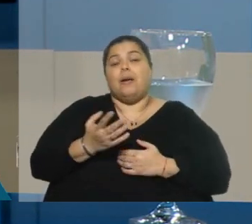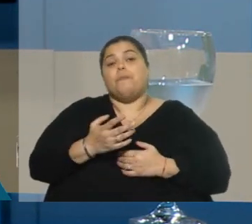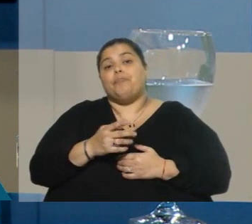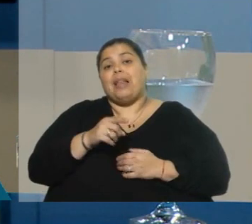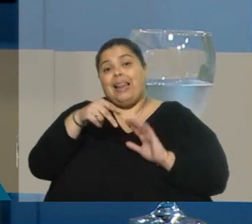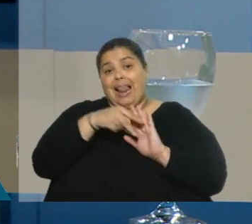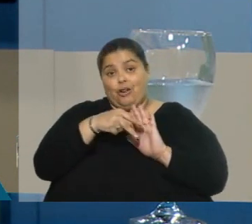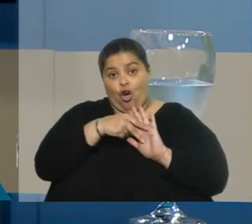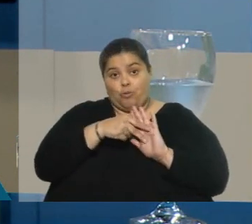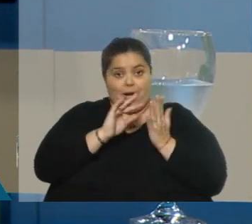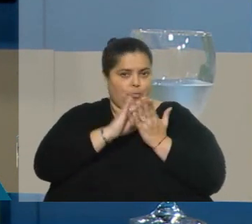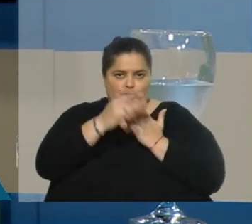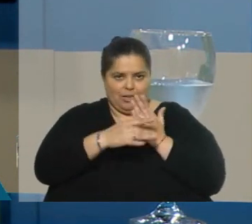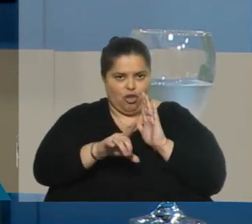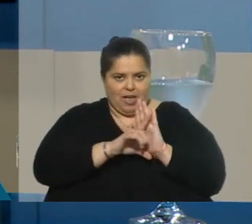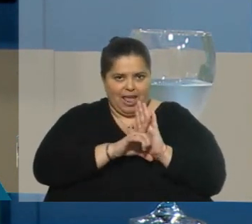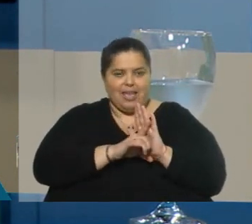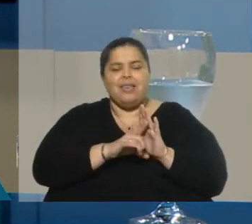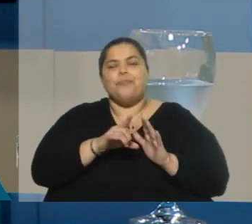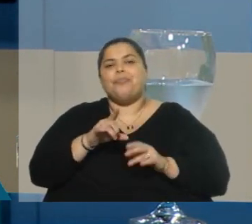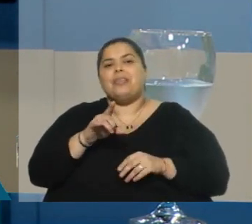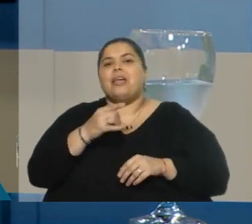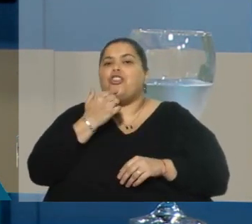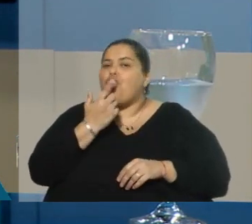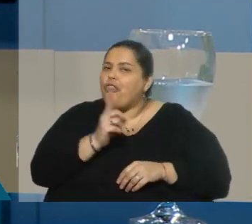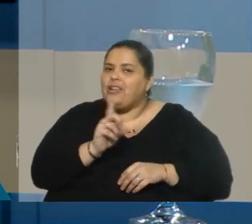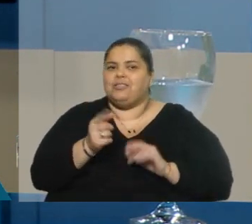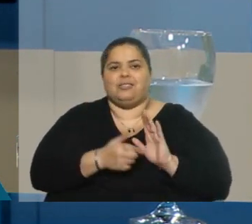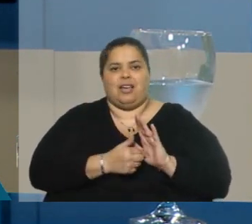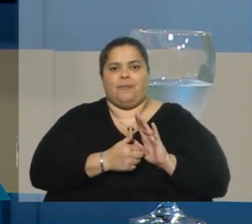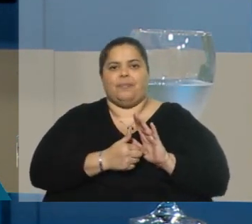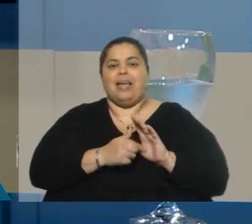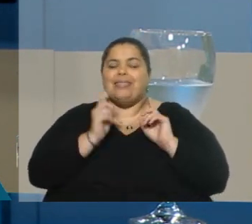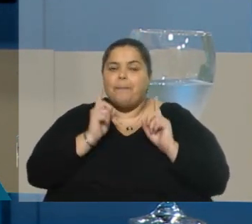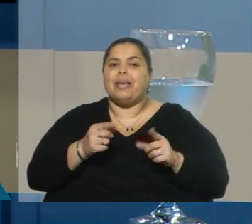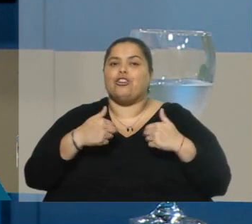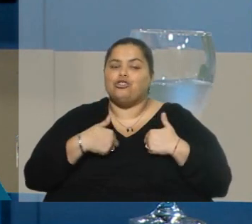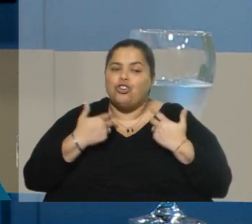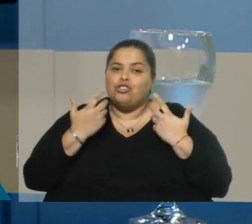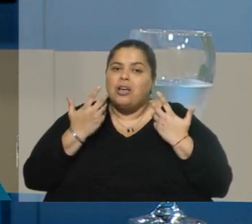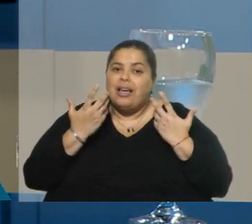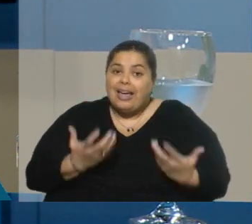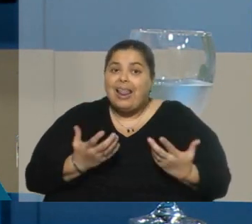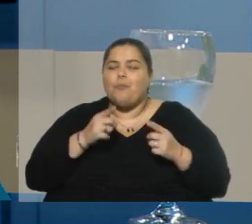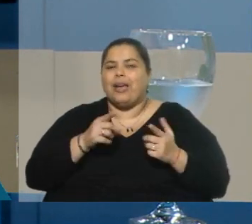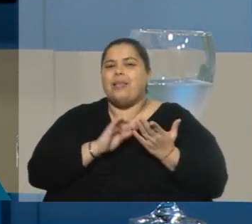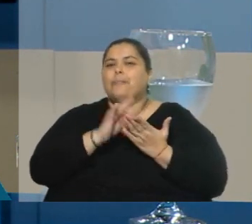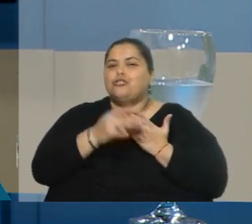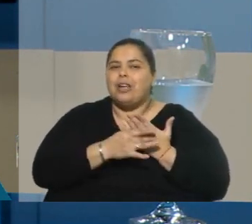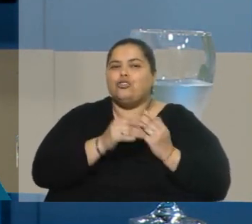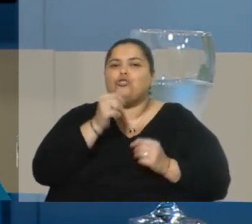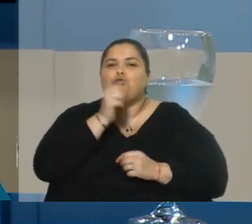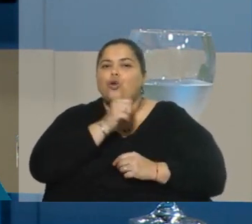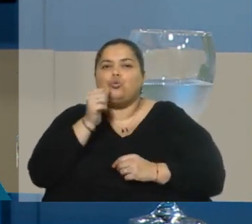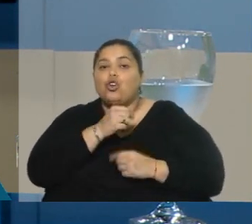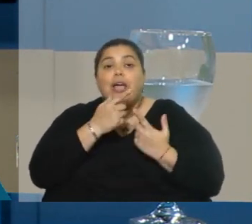norma, a la ley, al proyecto, cosas que no dice, sino que por otro lado, lo otro que ha ocurrido es que pretendemos que los proyectos resuelvan cosas